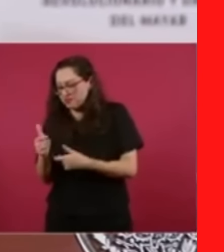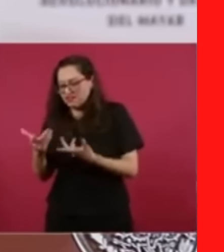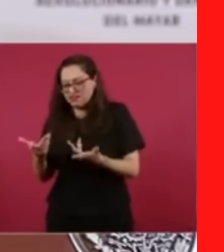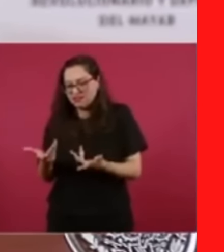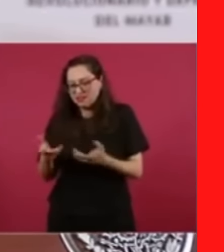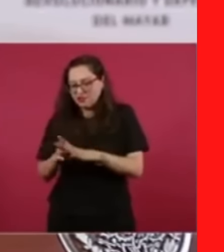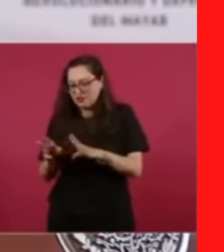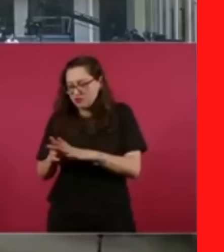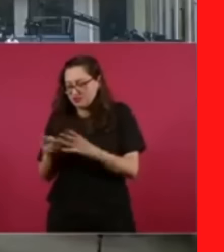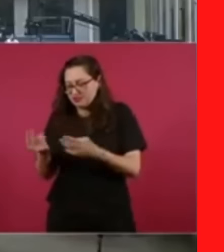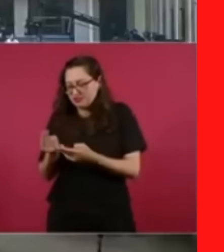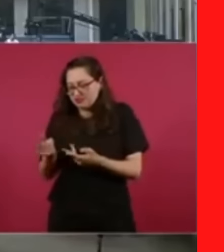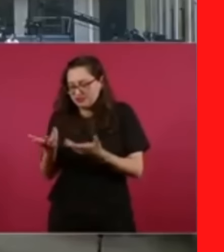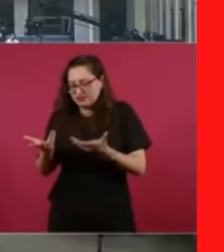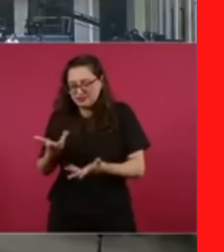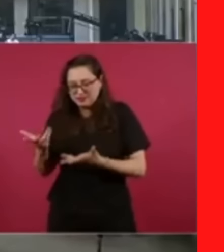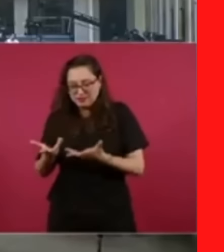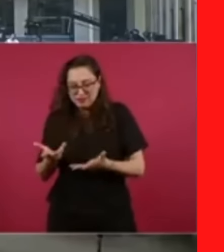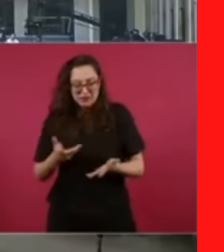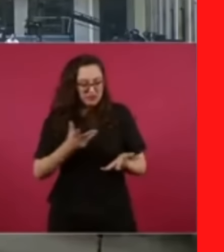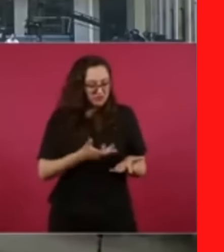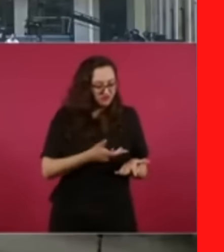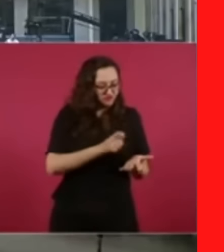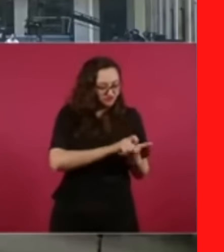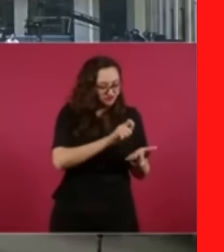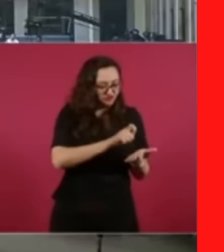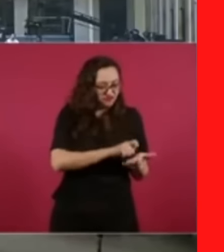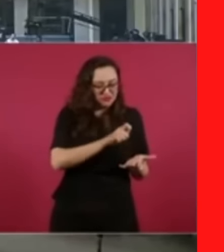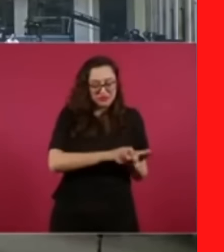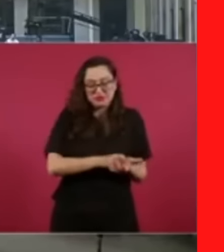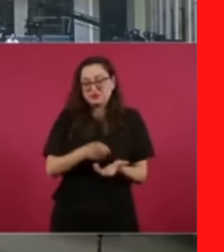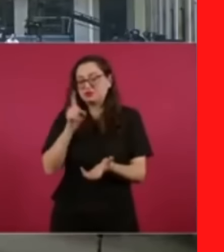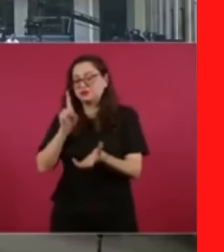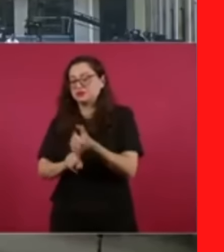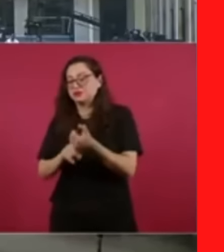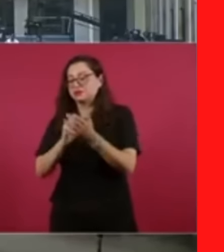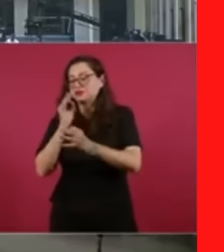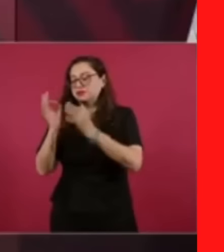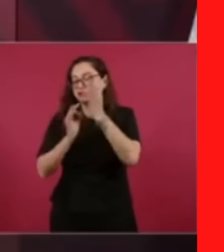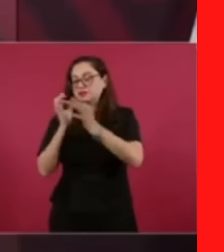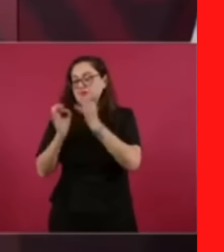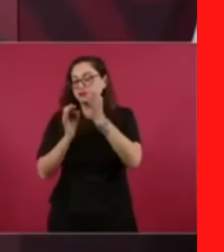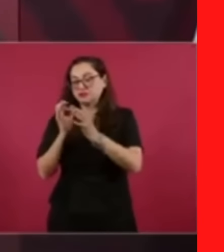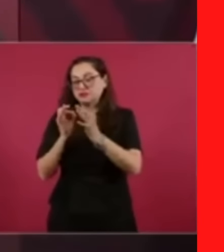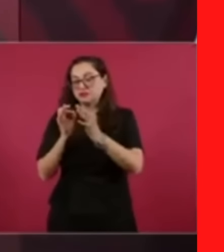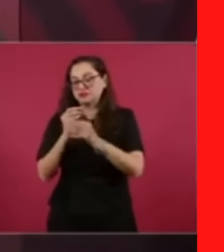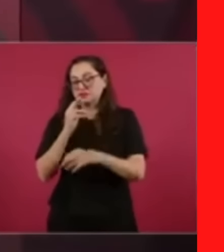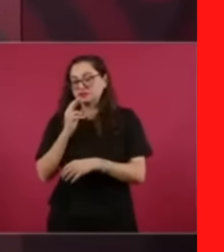haciendo comerciales, mejor, mejora, mejoral.